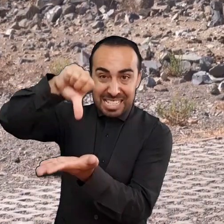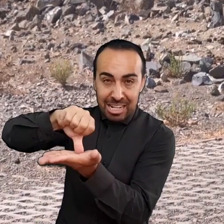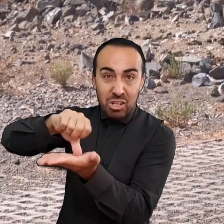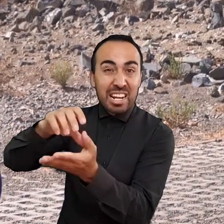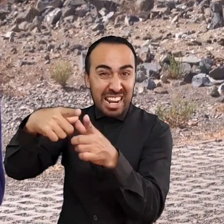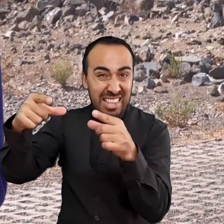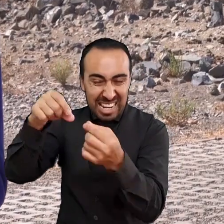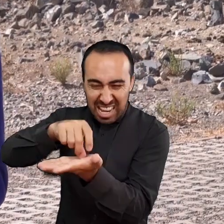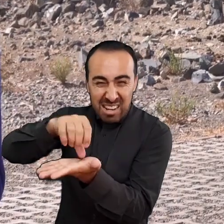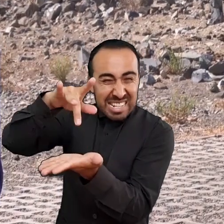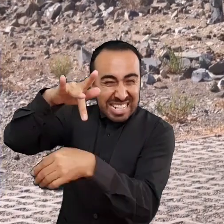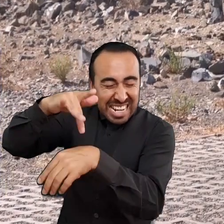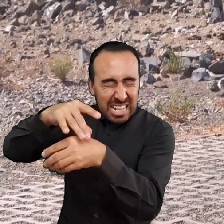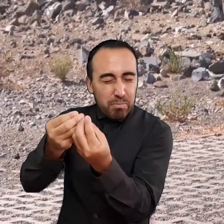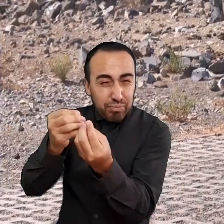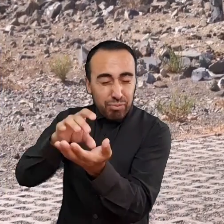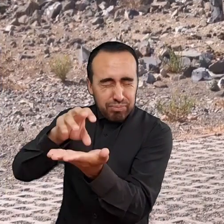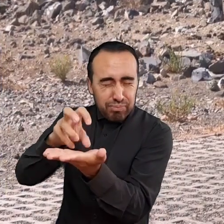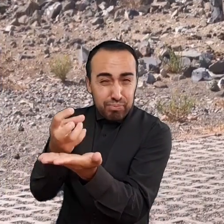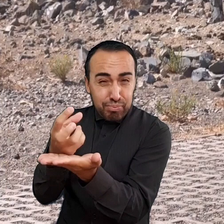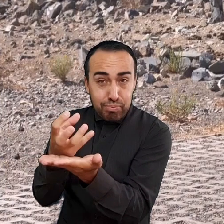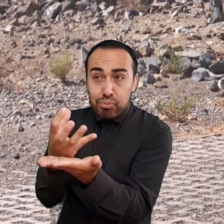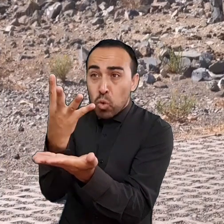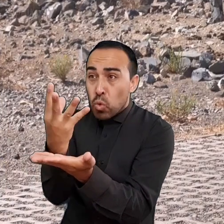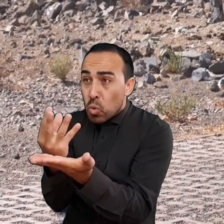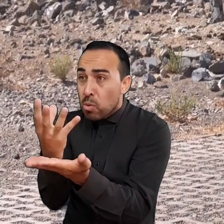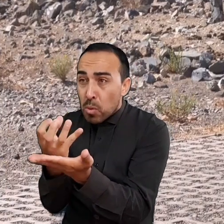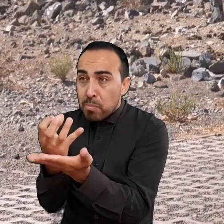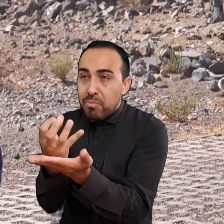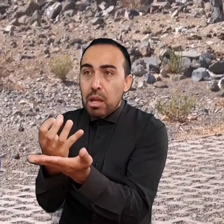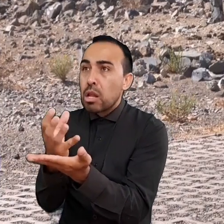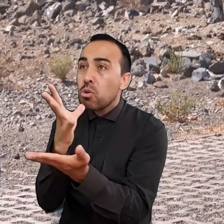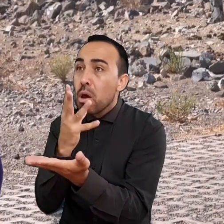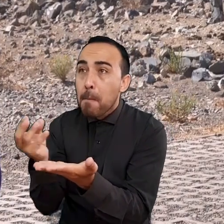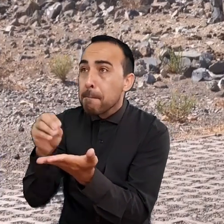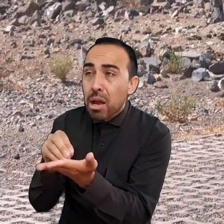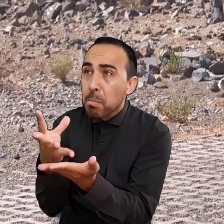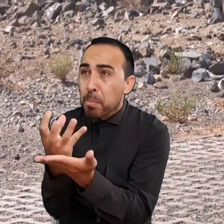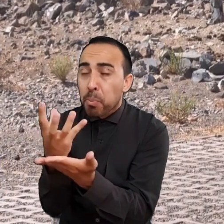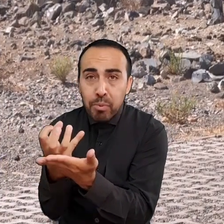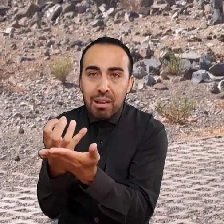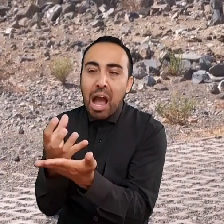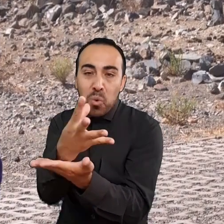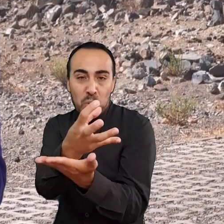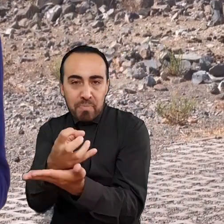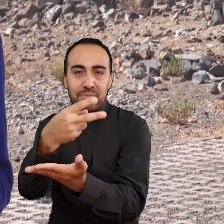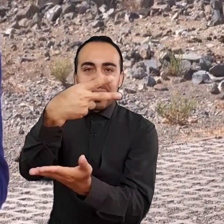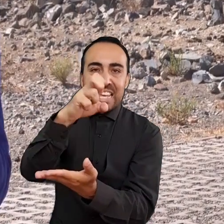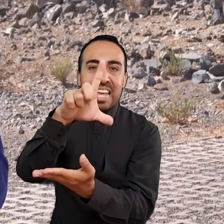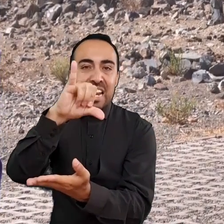se calienta. Cuando se va agotando el hidrógeno nuclear, se puede comenzar a fusionar el helio y así